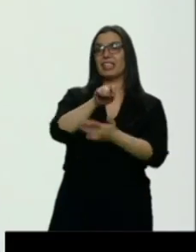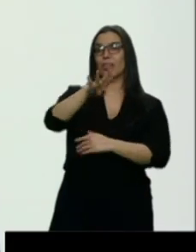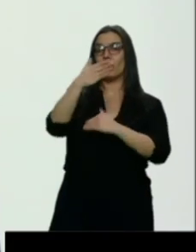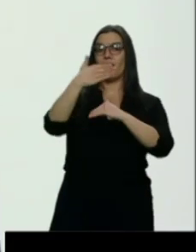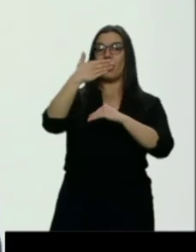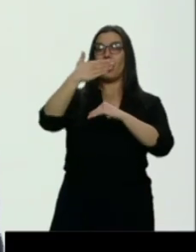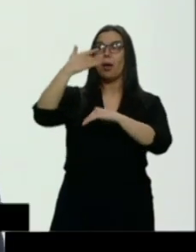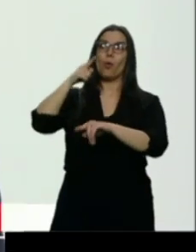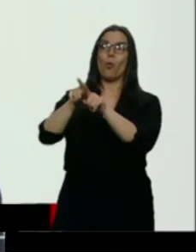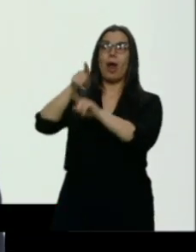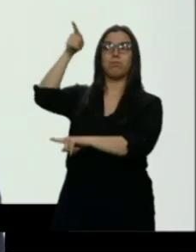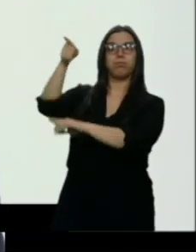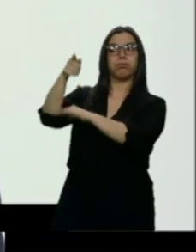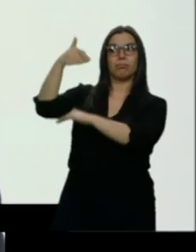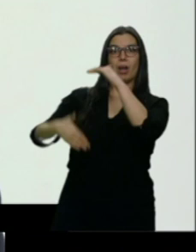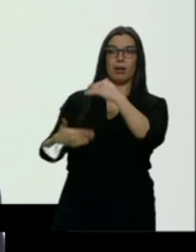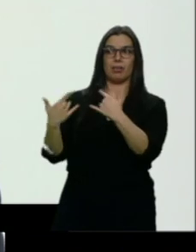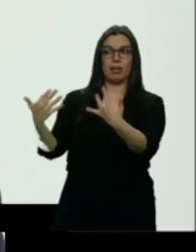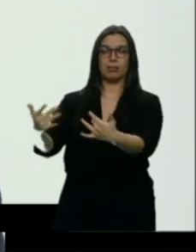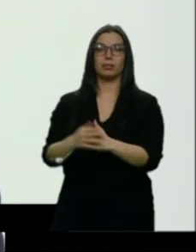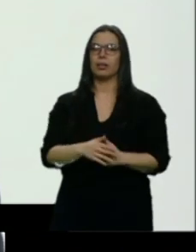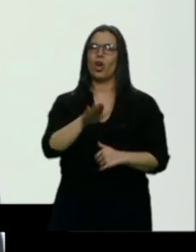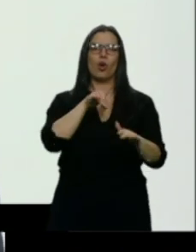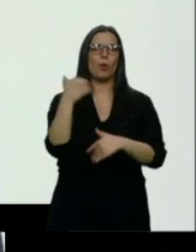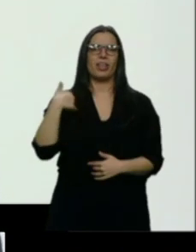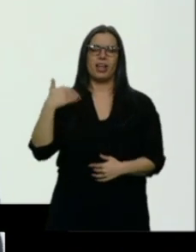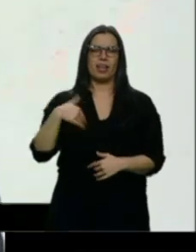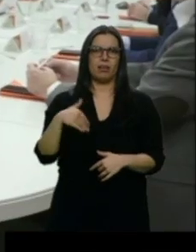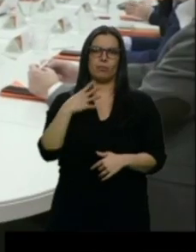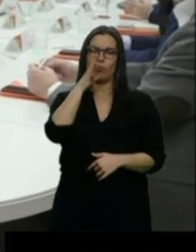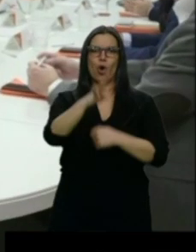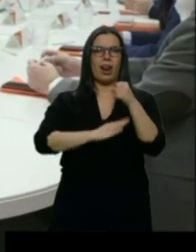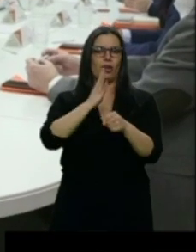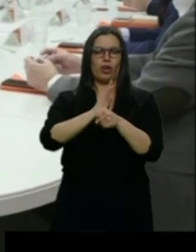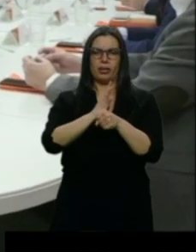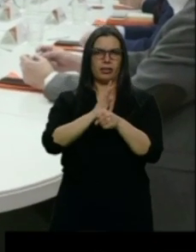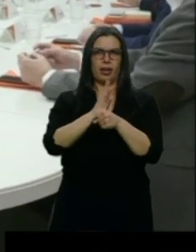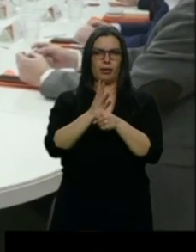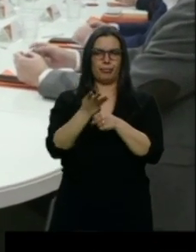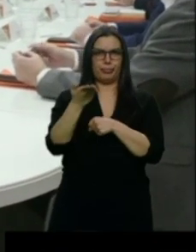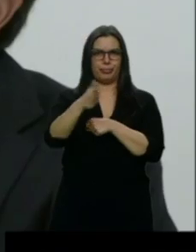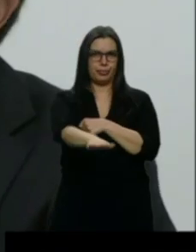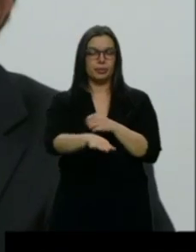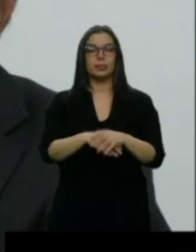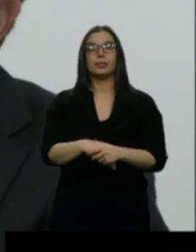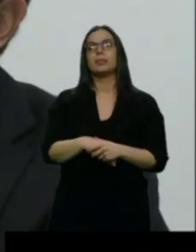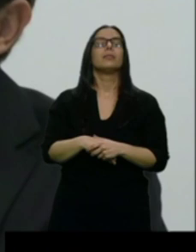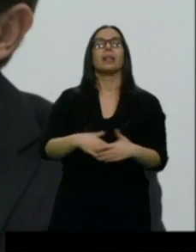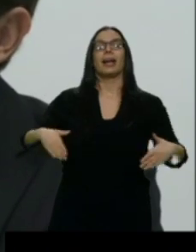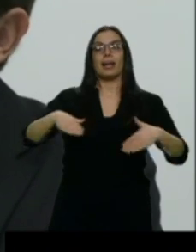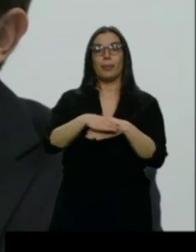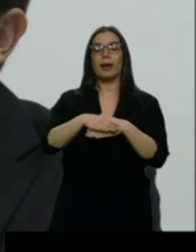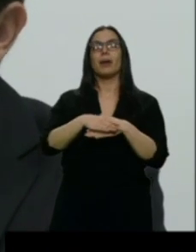convoque elecciones cuanto antes y acabemos con esta agonía, esta legislatura que agoniza. Elecciones que Rivera volverá a pedir en la calle el próximo